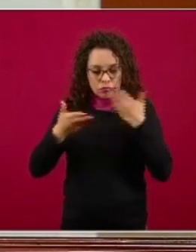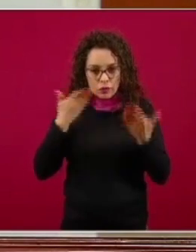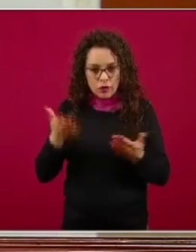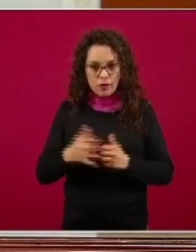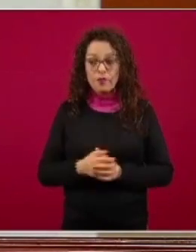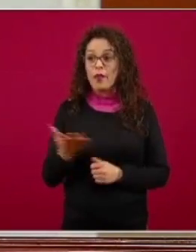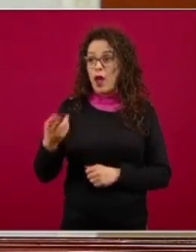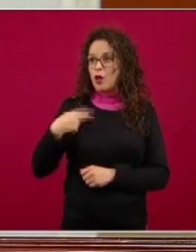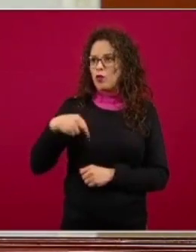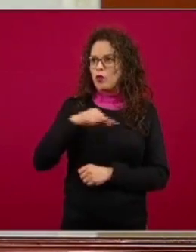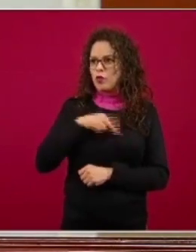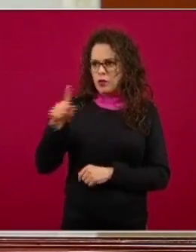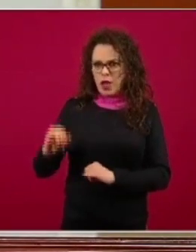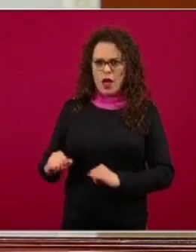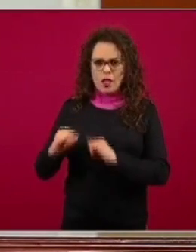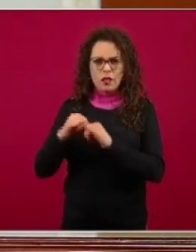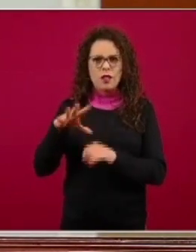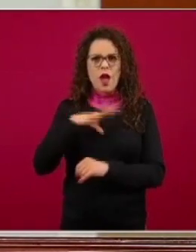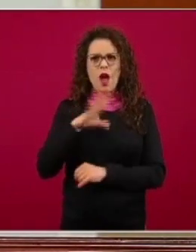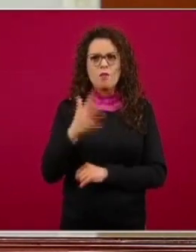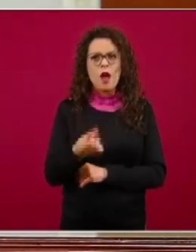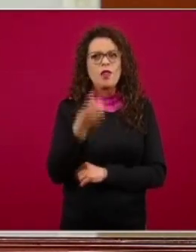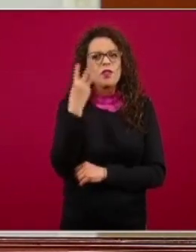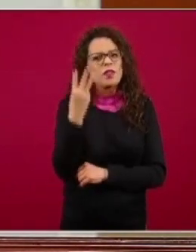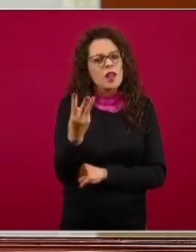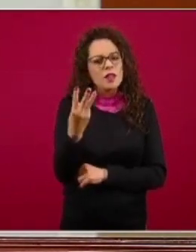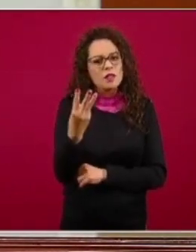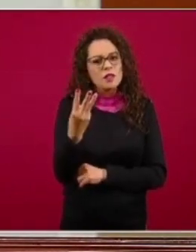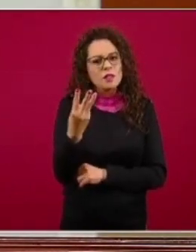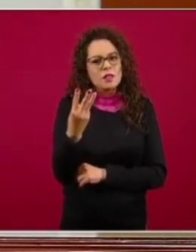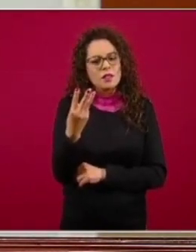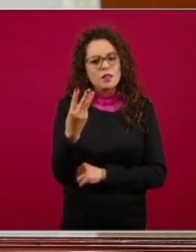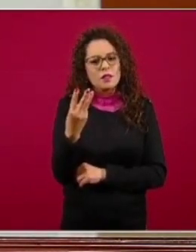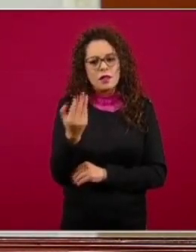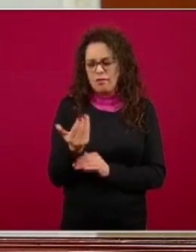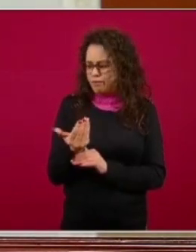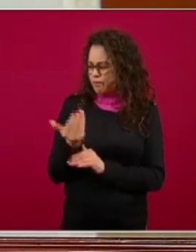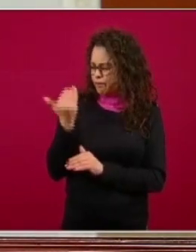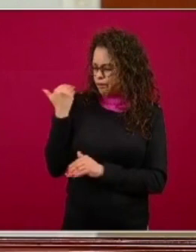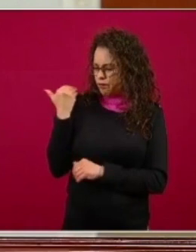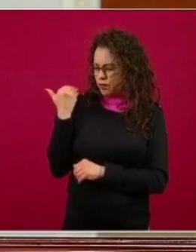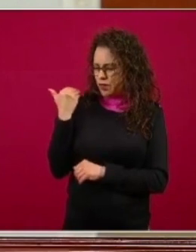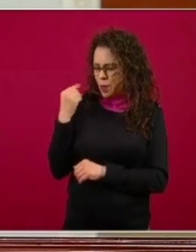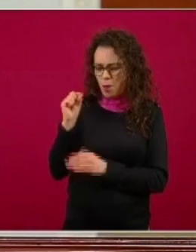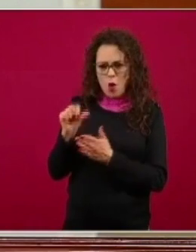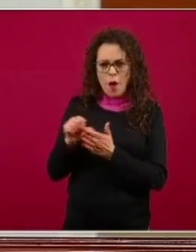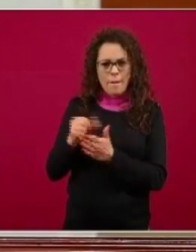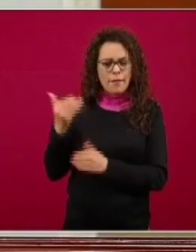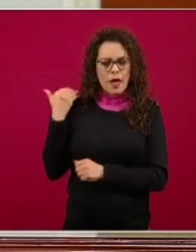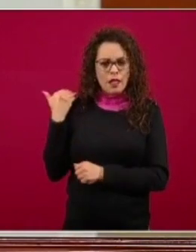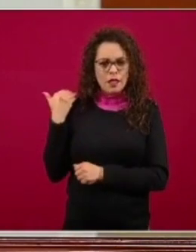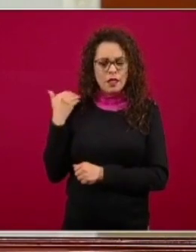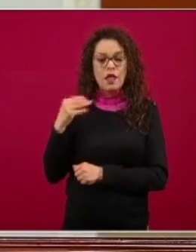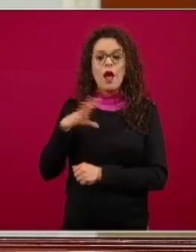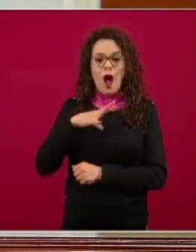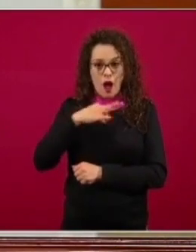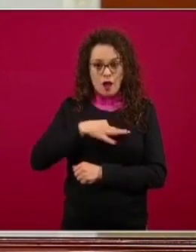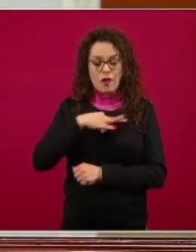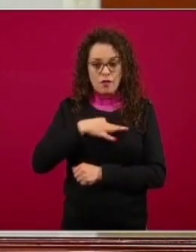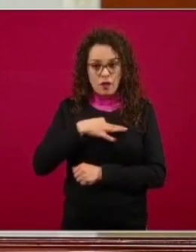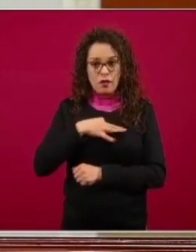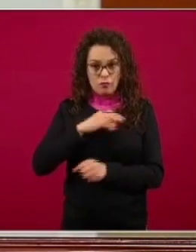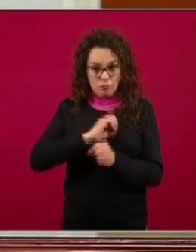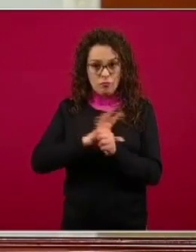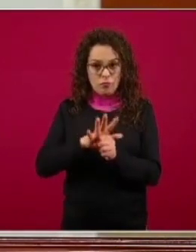yo diría tres casos de gente que hace unos meses estuvo en infección por COVID y vuelve a tener una